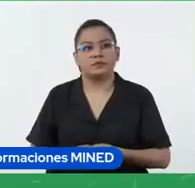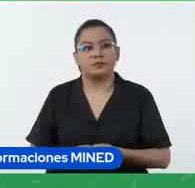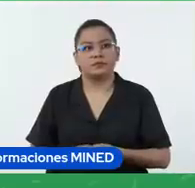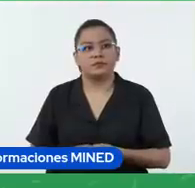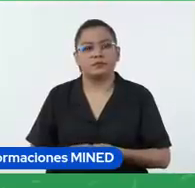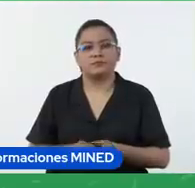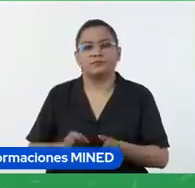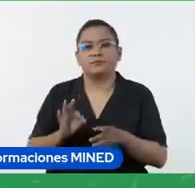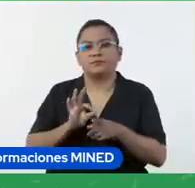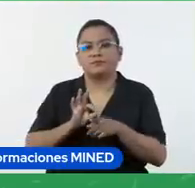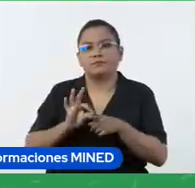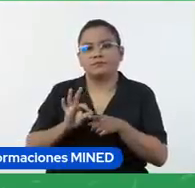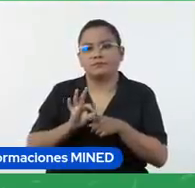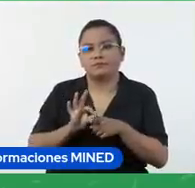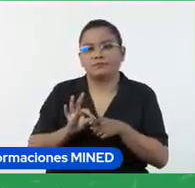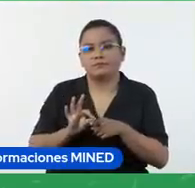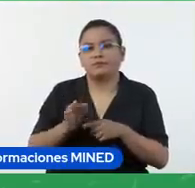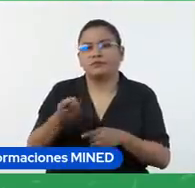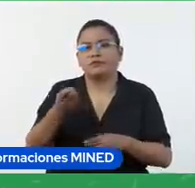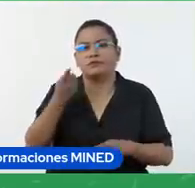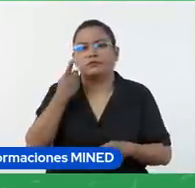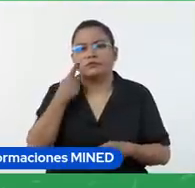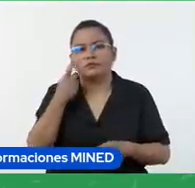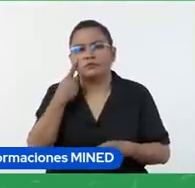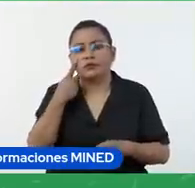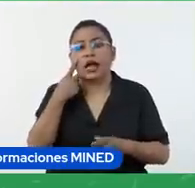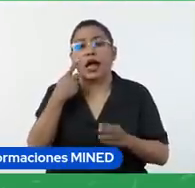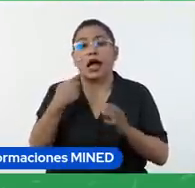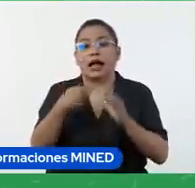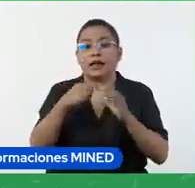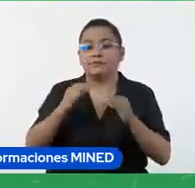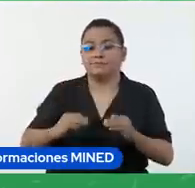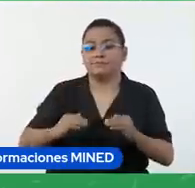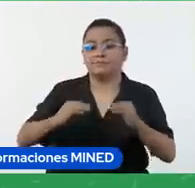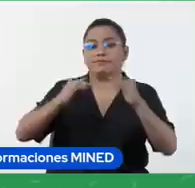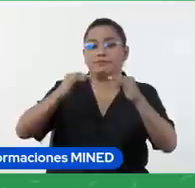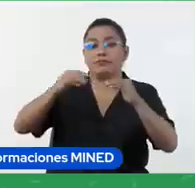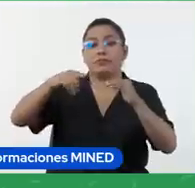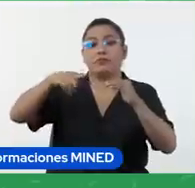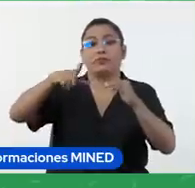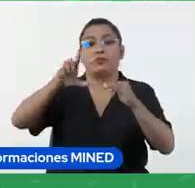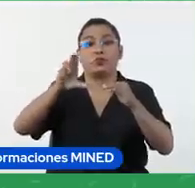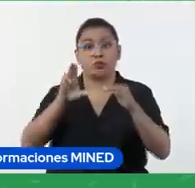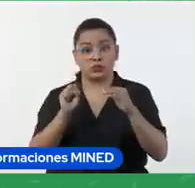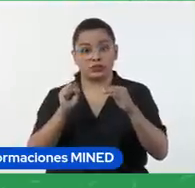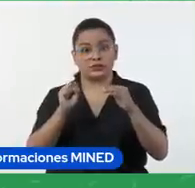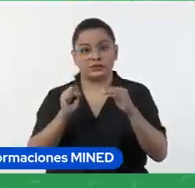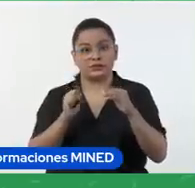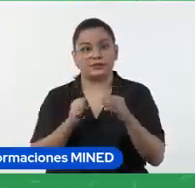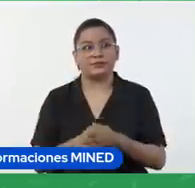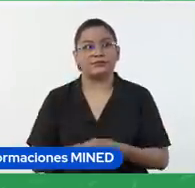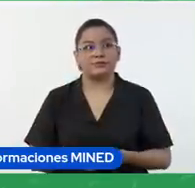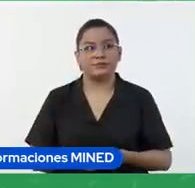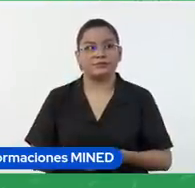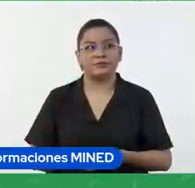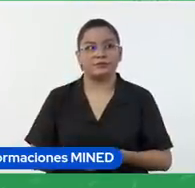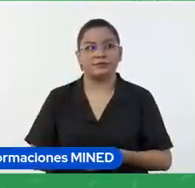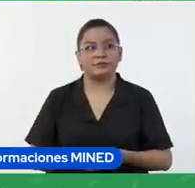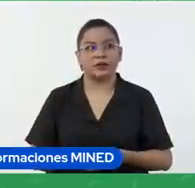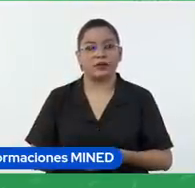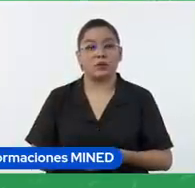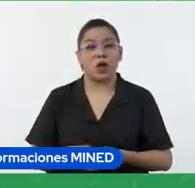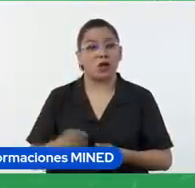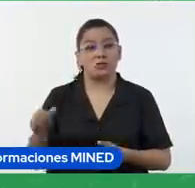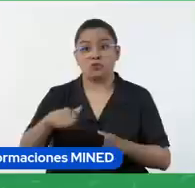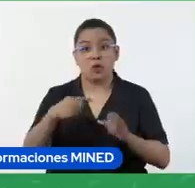funciones se encuentran en su cuenta Plus. Ya en las otras cuentas no educativas, no Plus, no van a encontrar